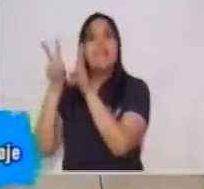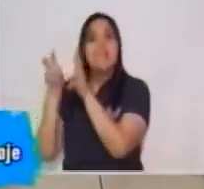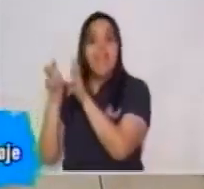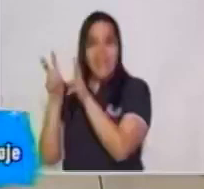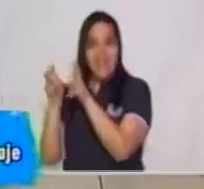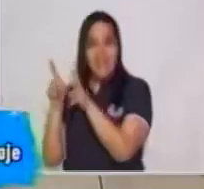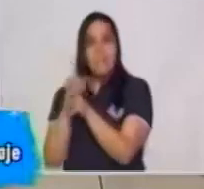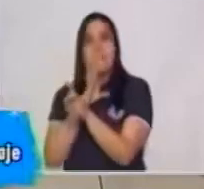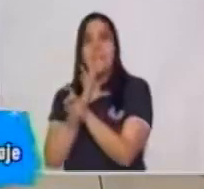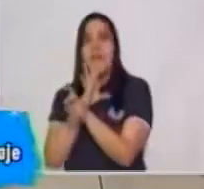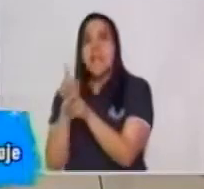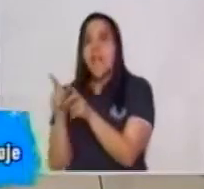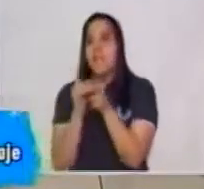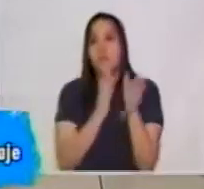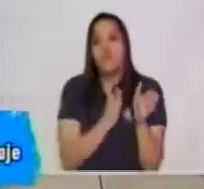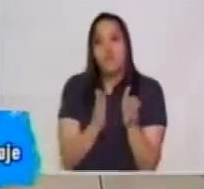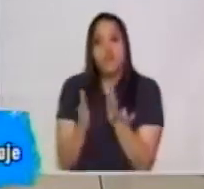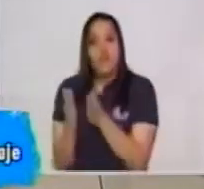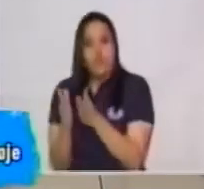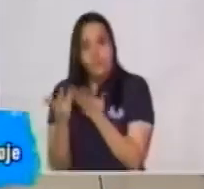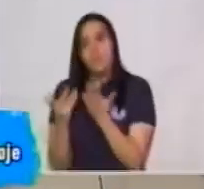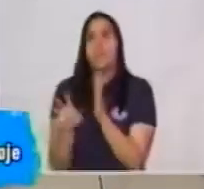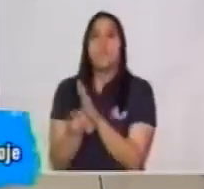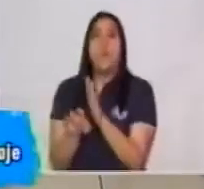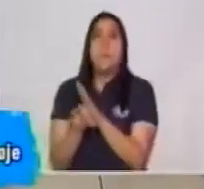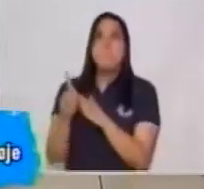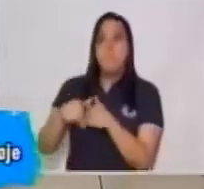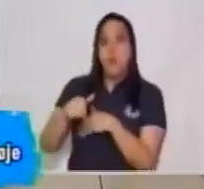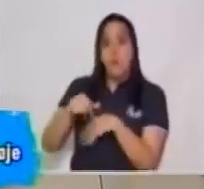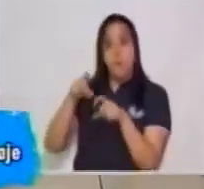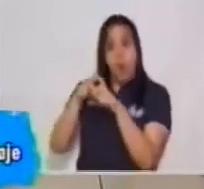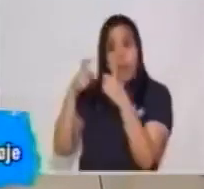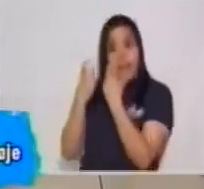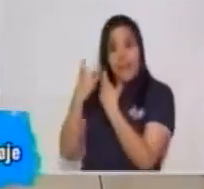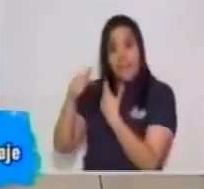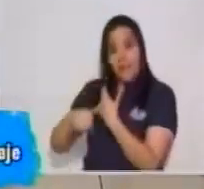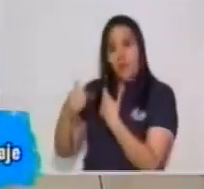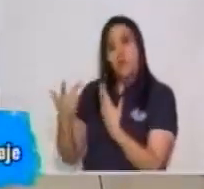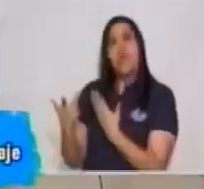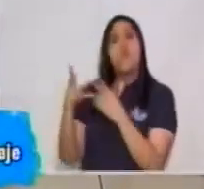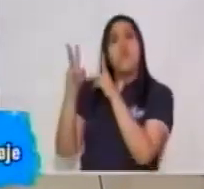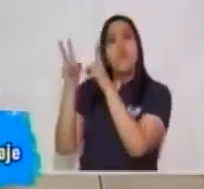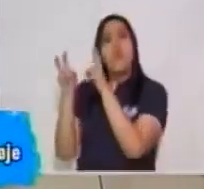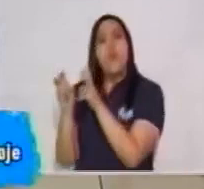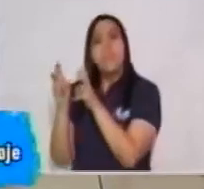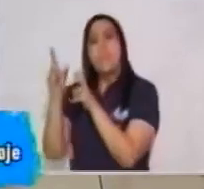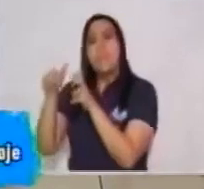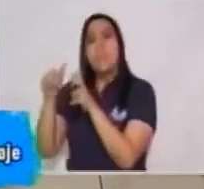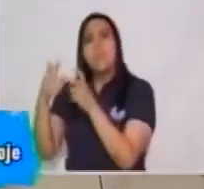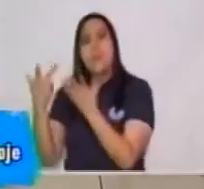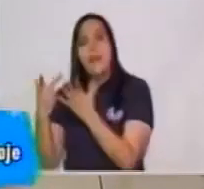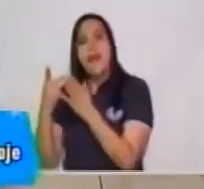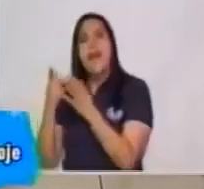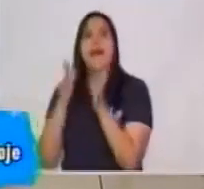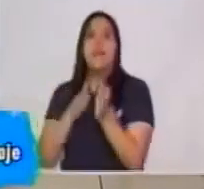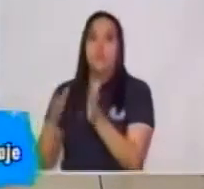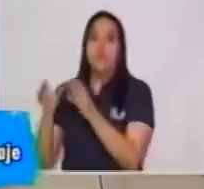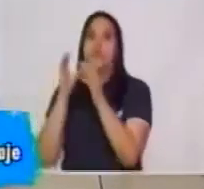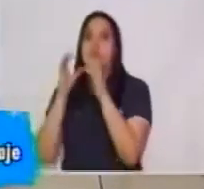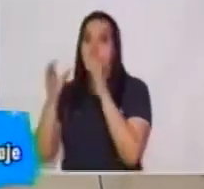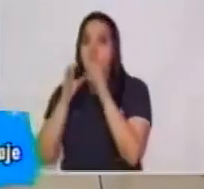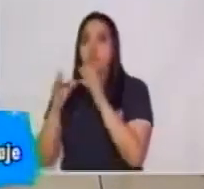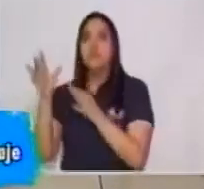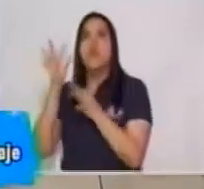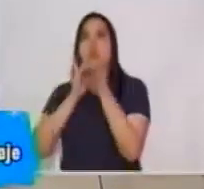durante ese proceso. Por ejemplo, acá, en esta sesión, nuestro referente va a ser el proceso de comunicación o la comunicación.